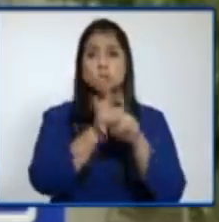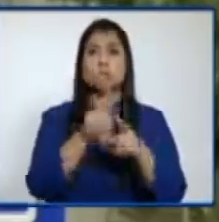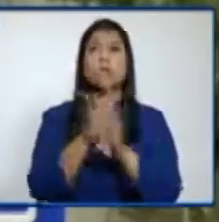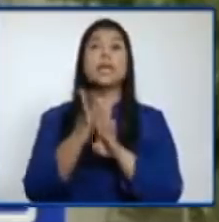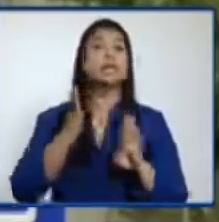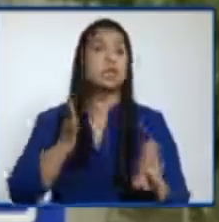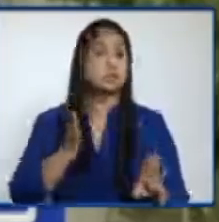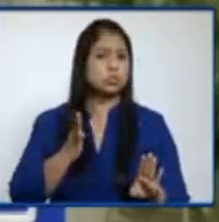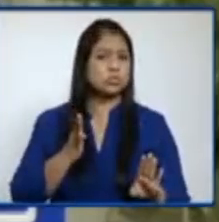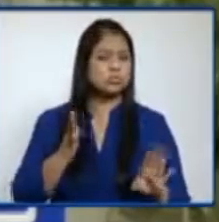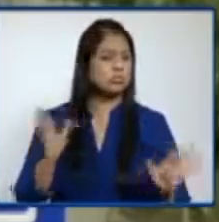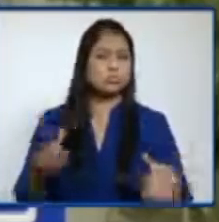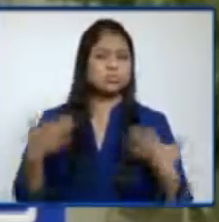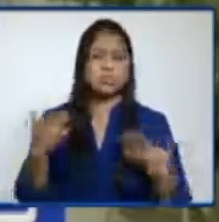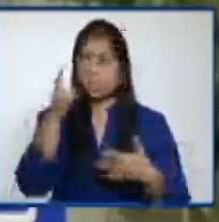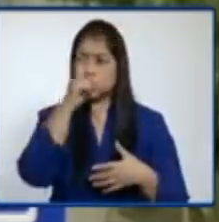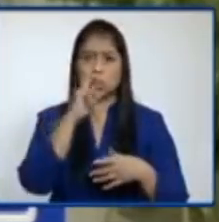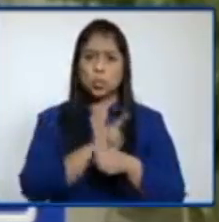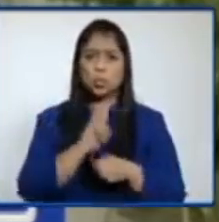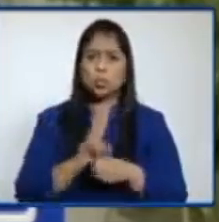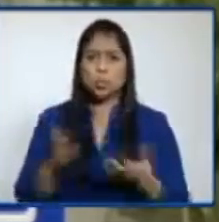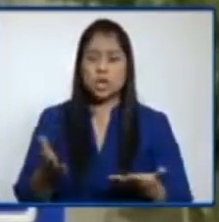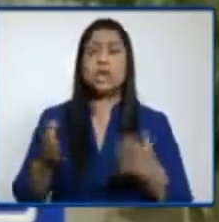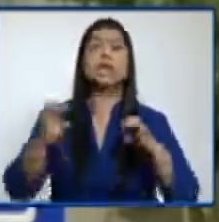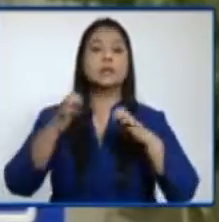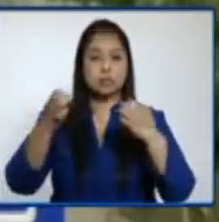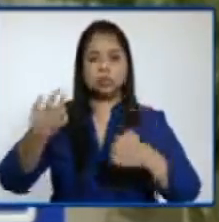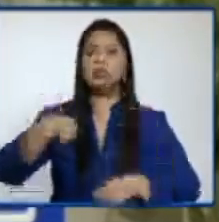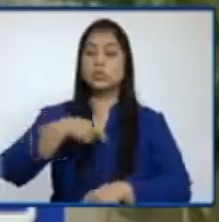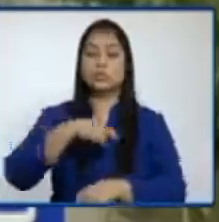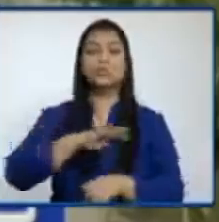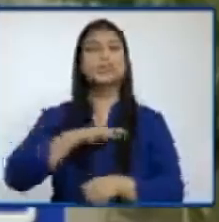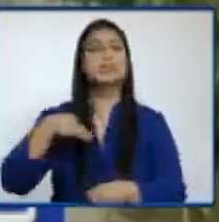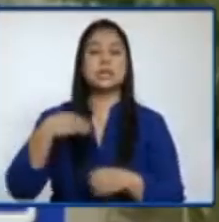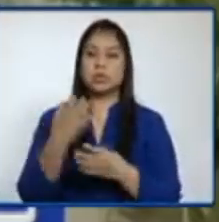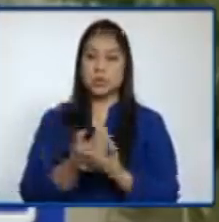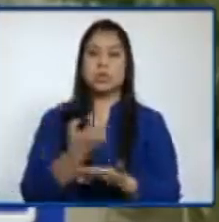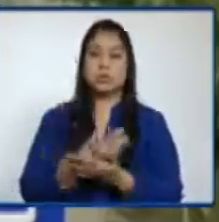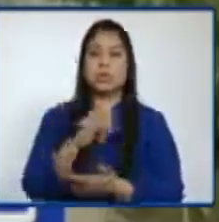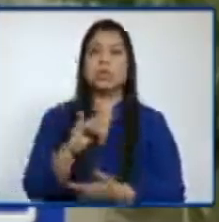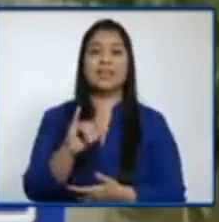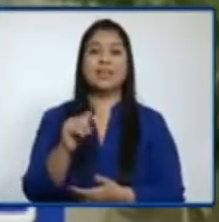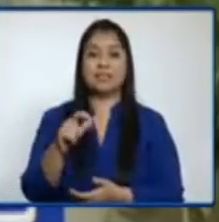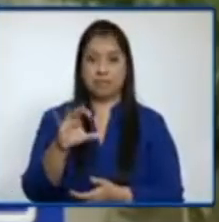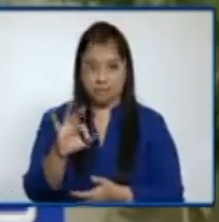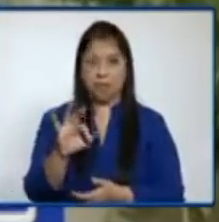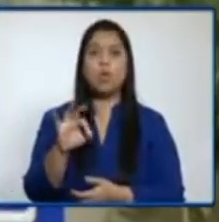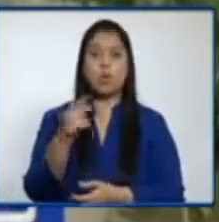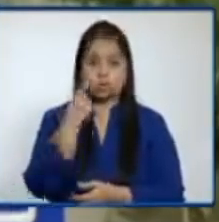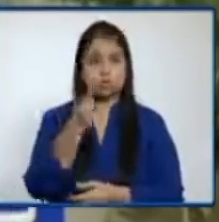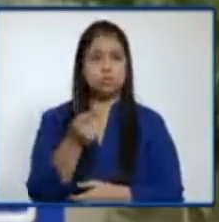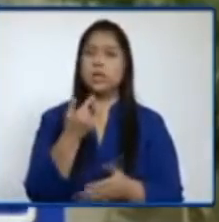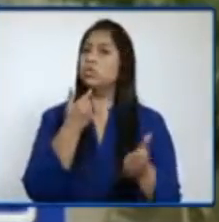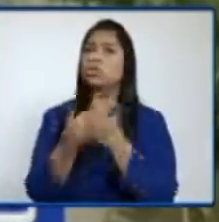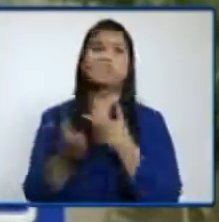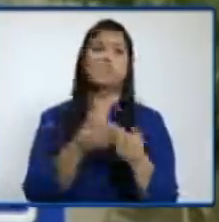que no se está usando. Entonces para eso nosotros en el Ministerio de Economía tenemos la Diaco que independientemente de la